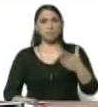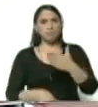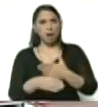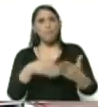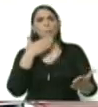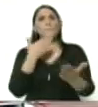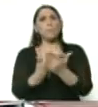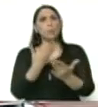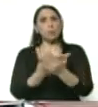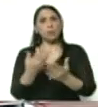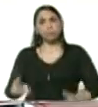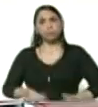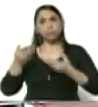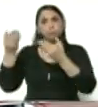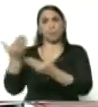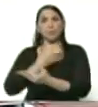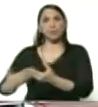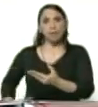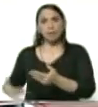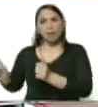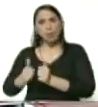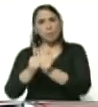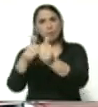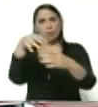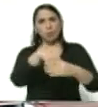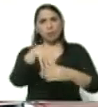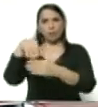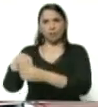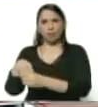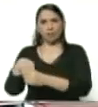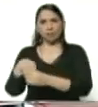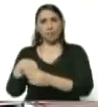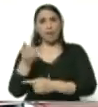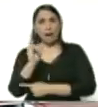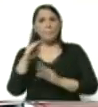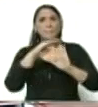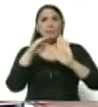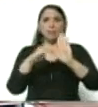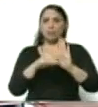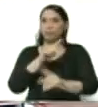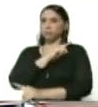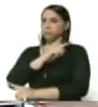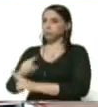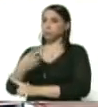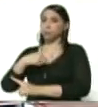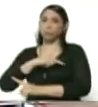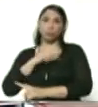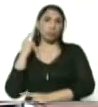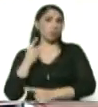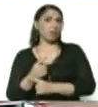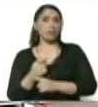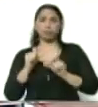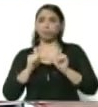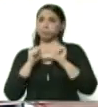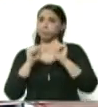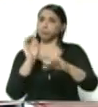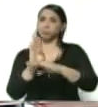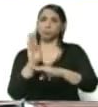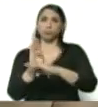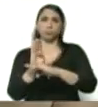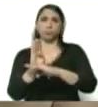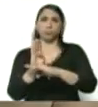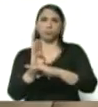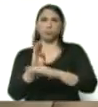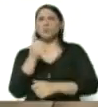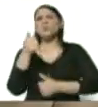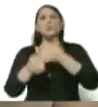proponer al presidente para acompañar la cuarentena. Hay medidas que obligatoriamente vamos a tener que preservar y mantener. Una